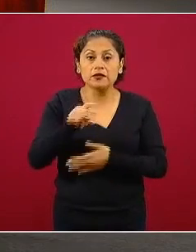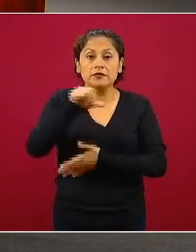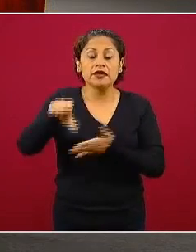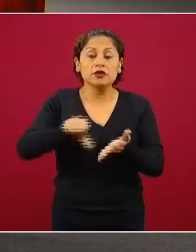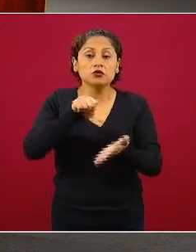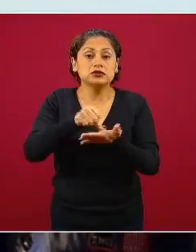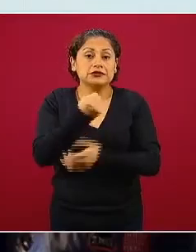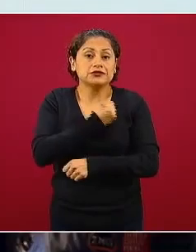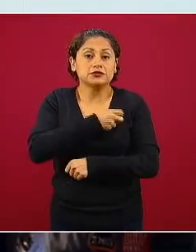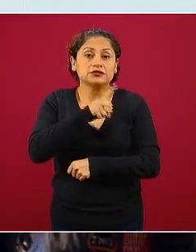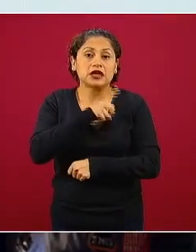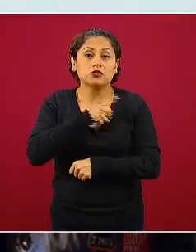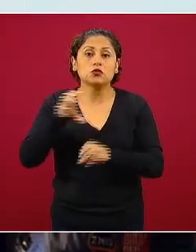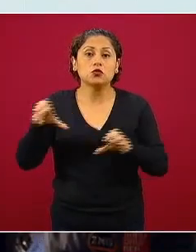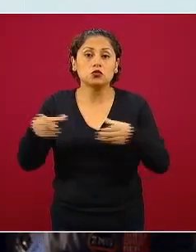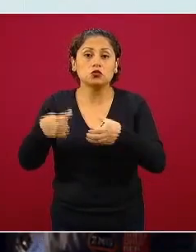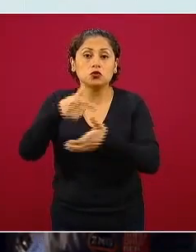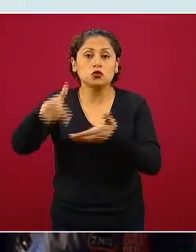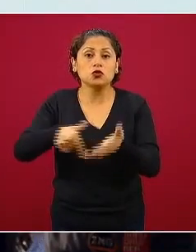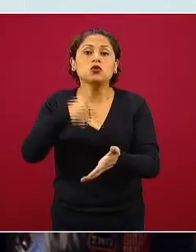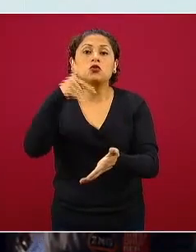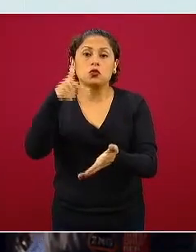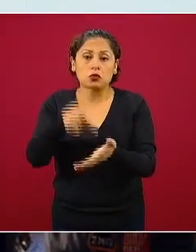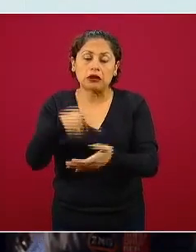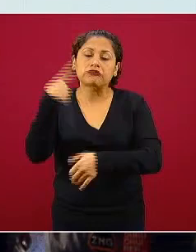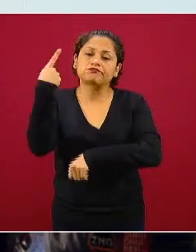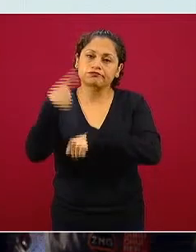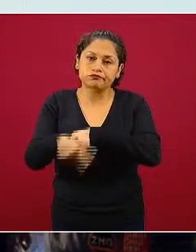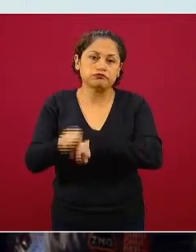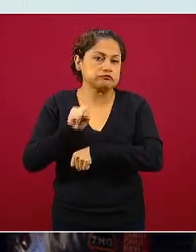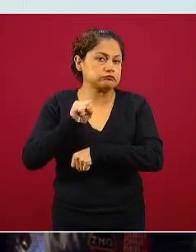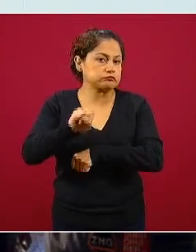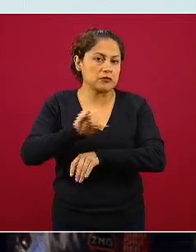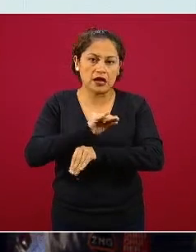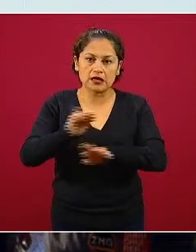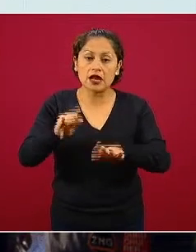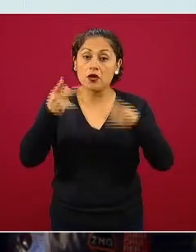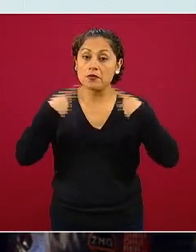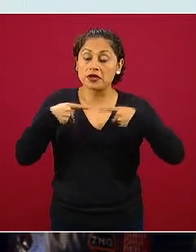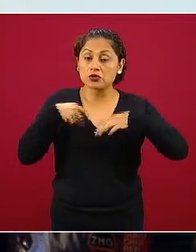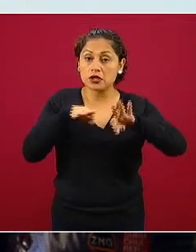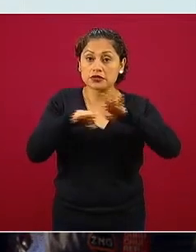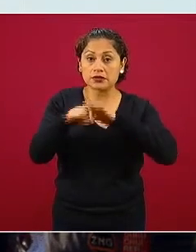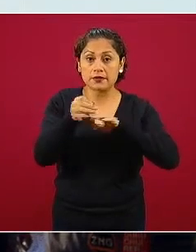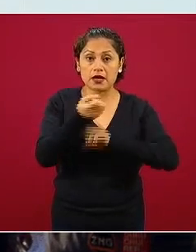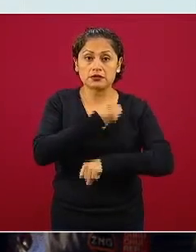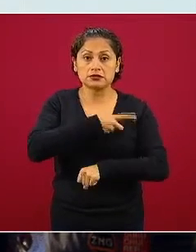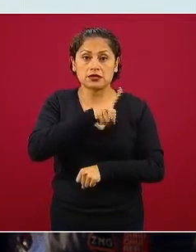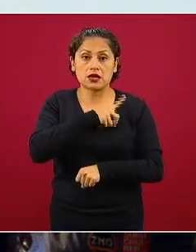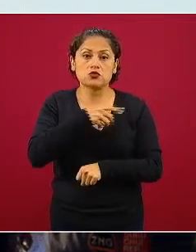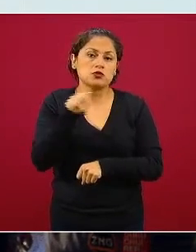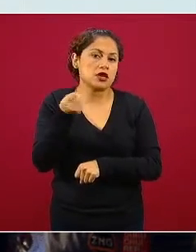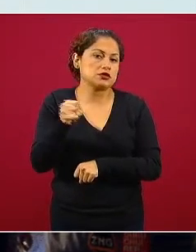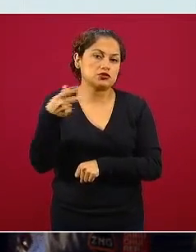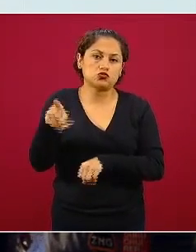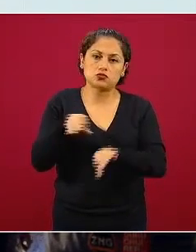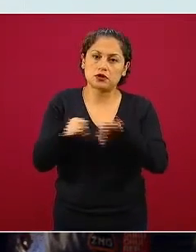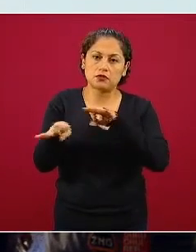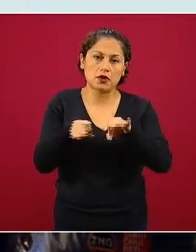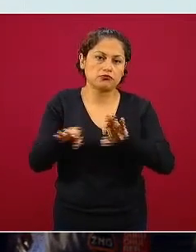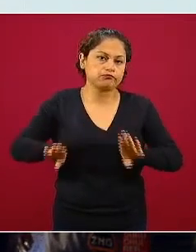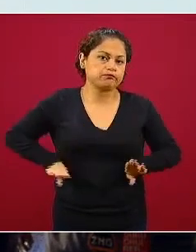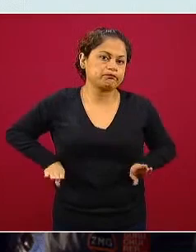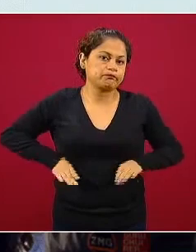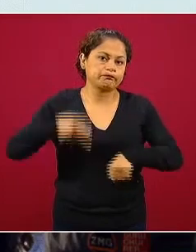alto riesgo es una profesión de alto riesgo el ser trabajadora o trabajador de la salud en forma acumulativa